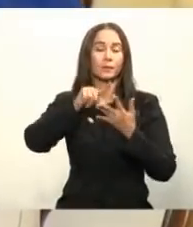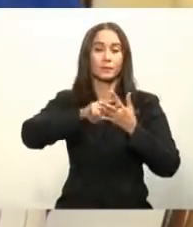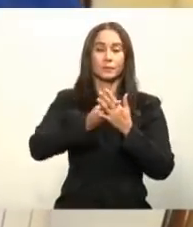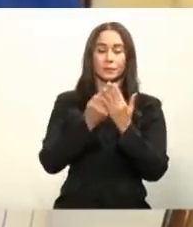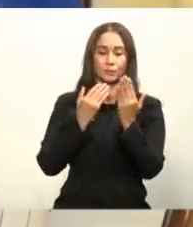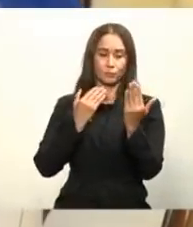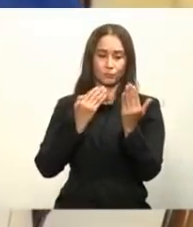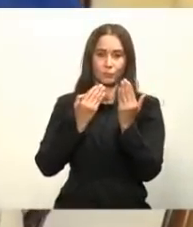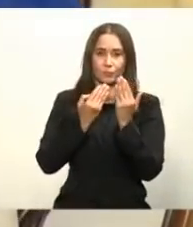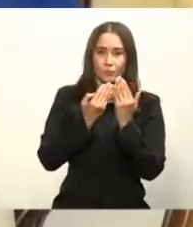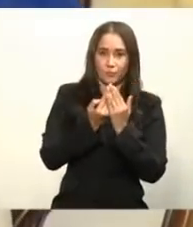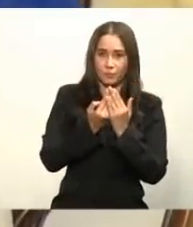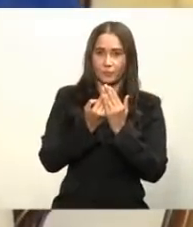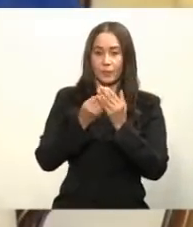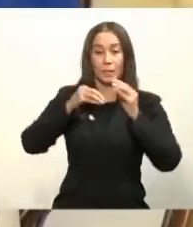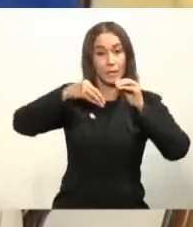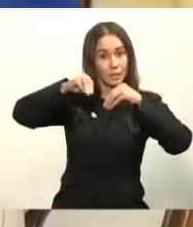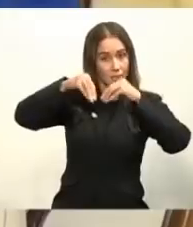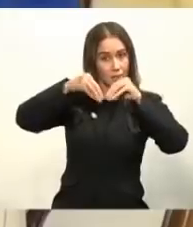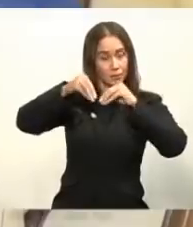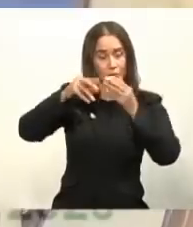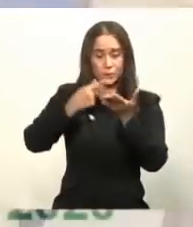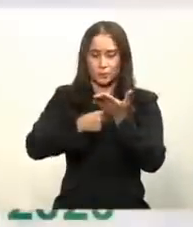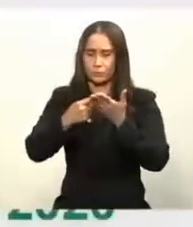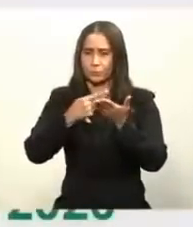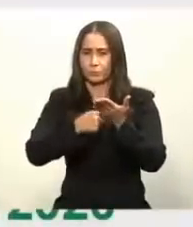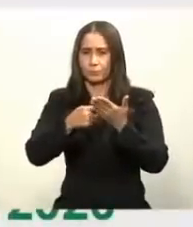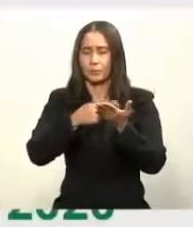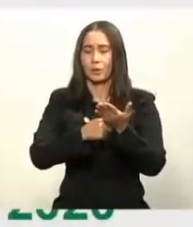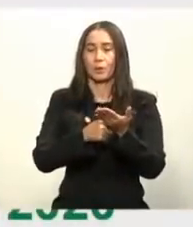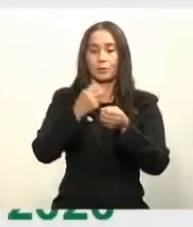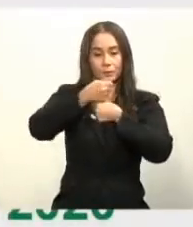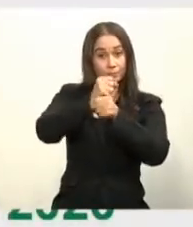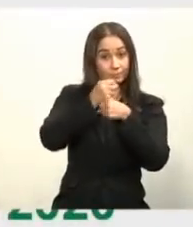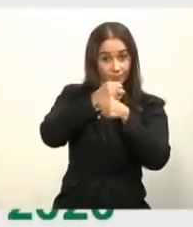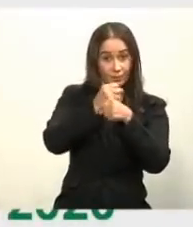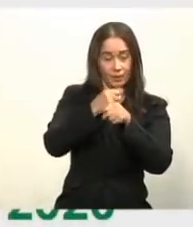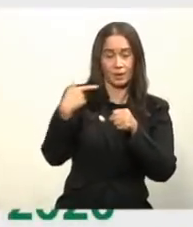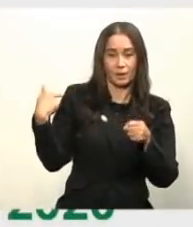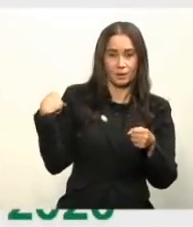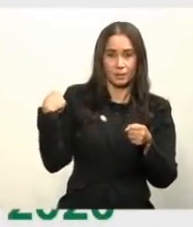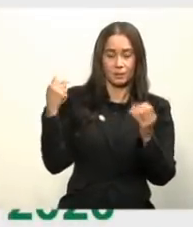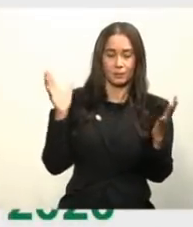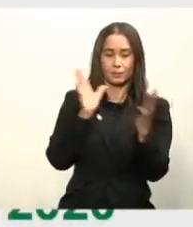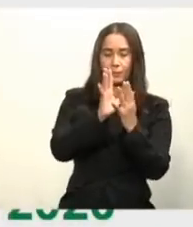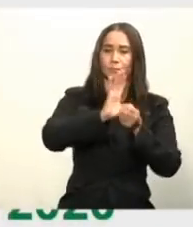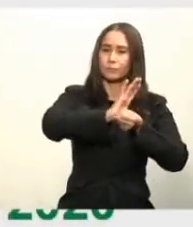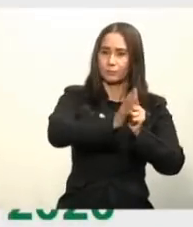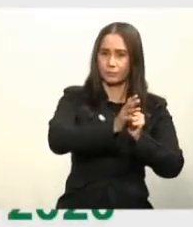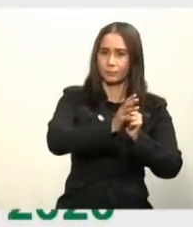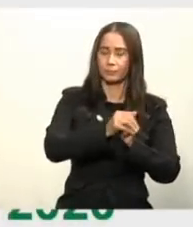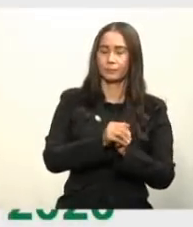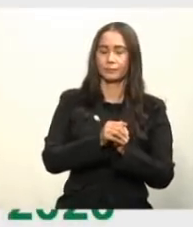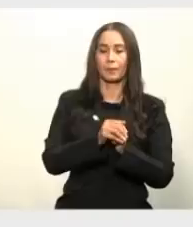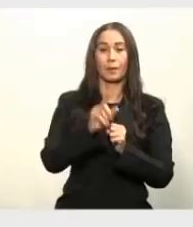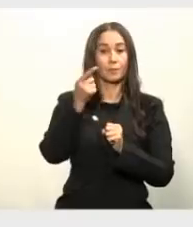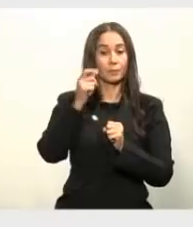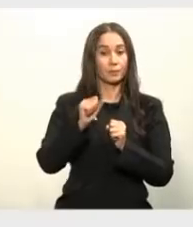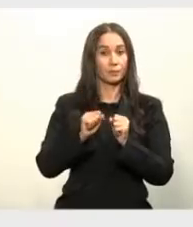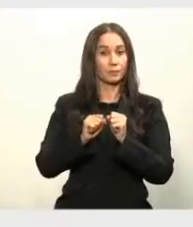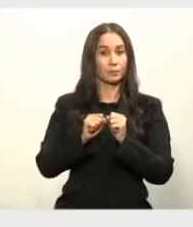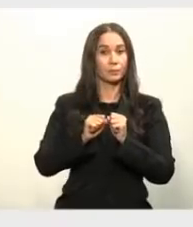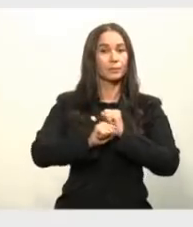el acercamiento y la negociación con los principales fabricantes de vacunas contra la COVID-19. Quiero aclararles algo.